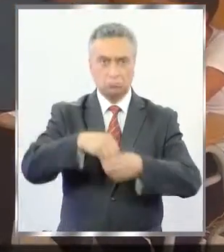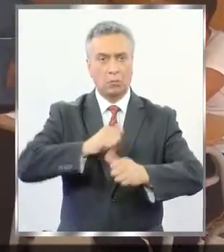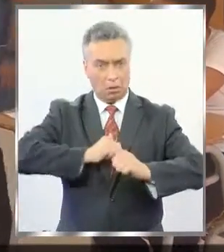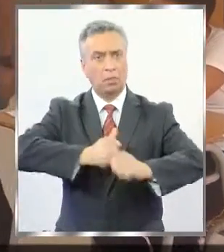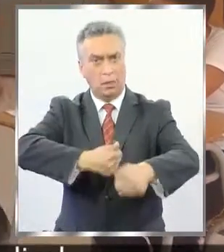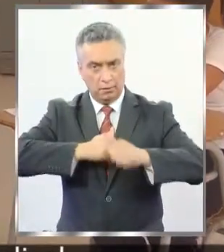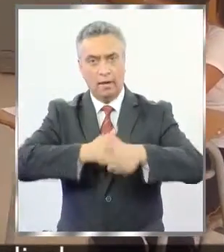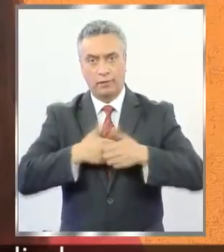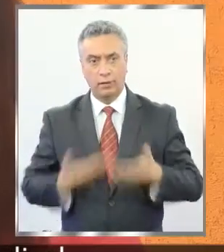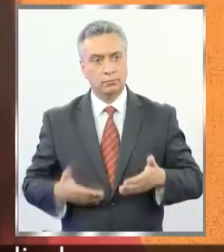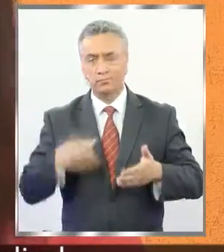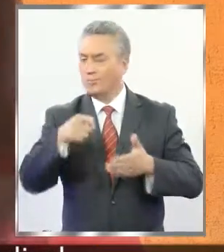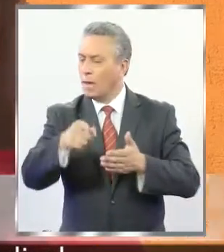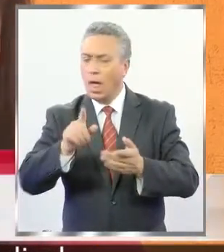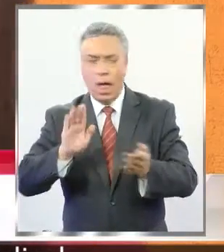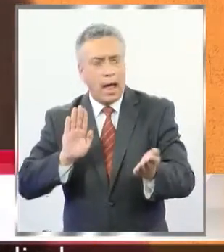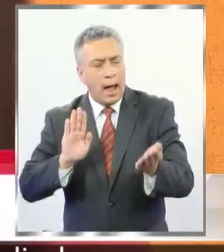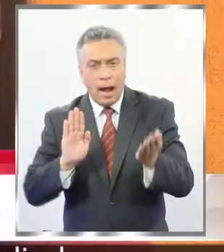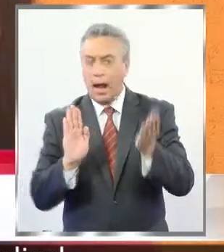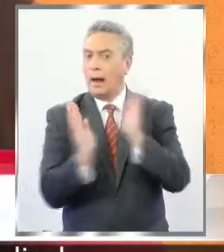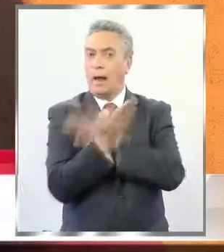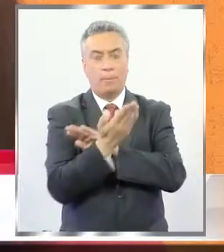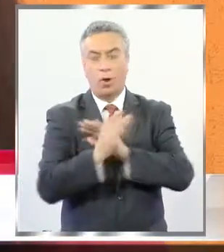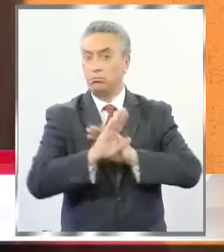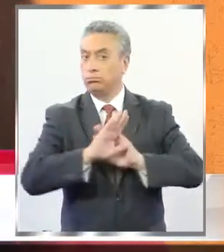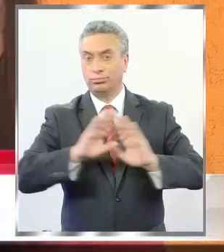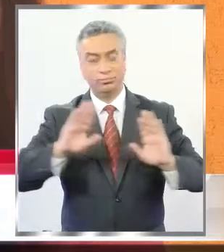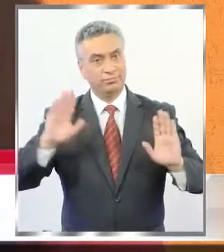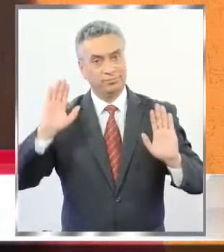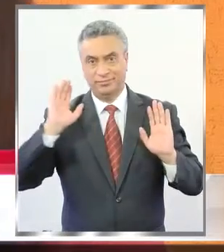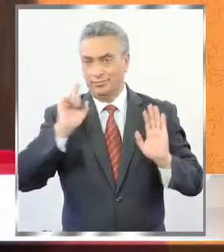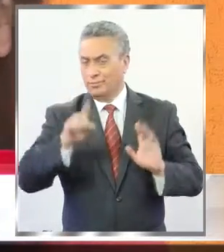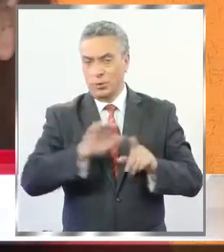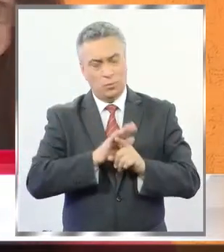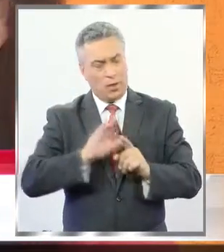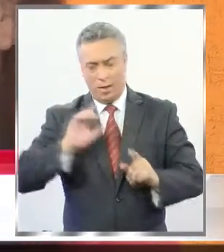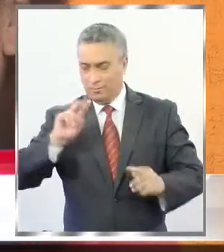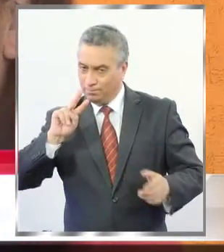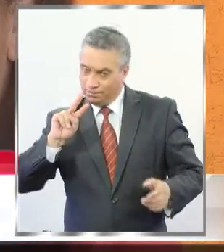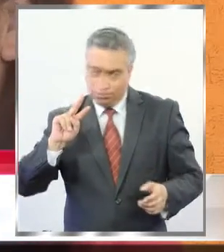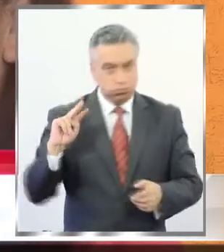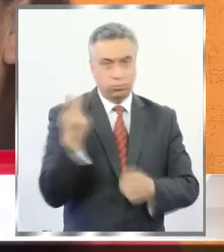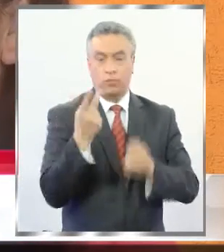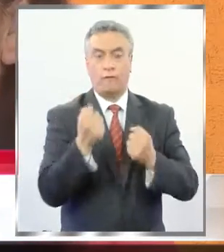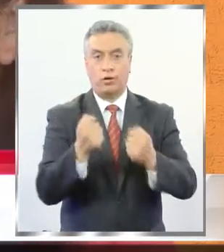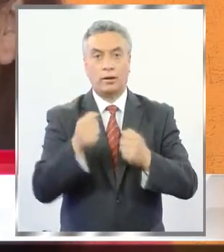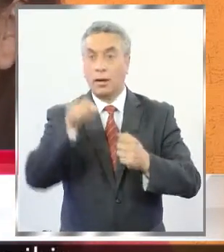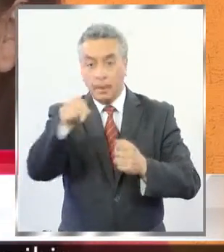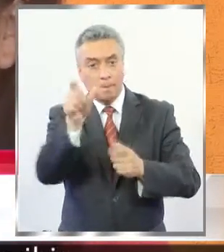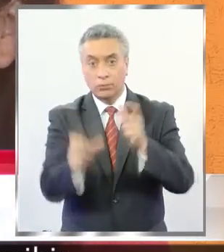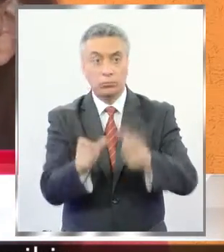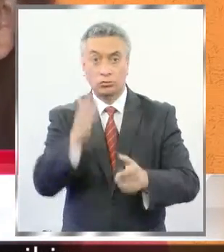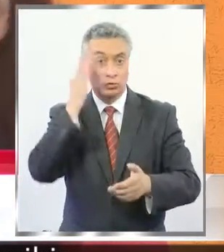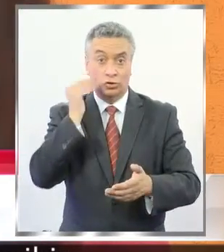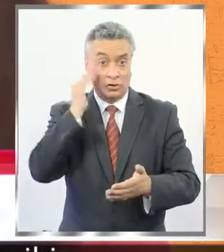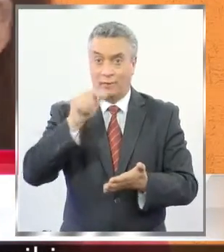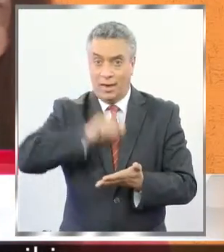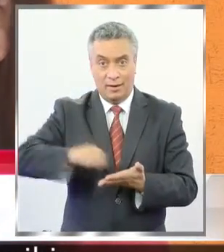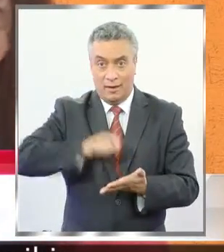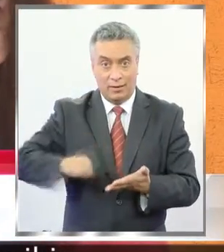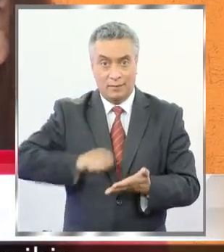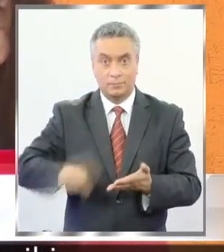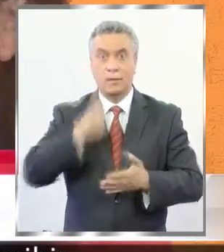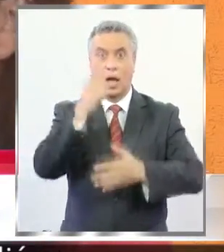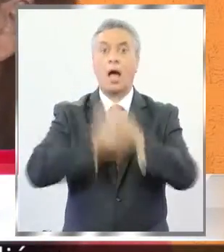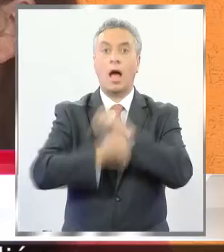desafío. El cambio ha sido pero radical, un giro pero mil. El Nicolás no me